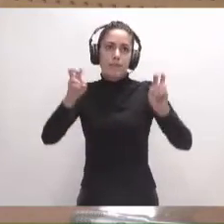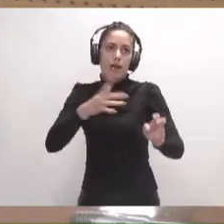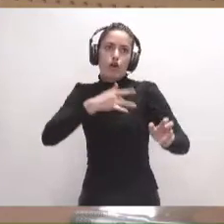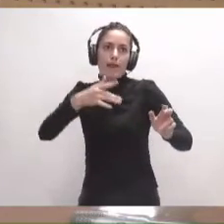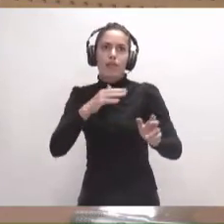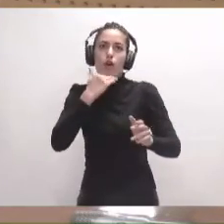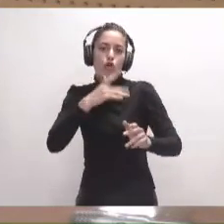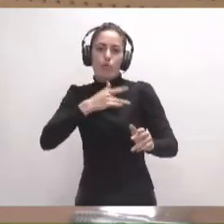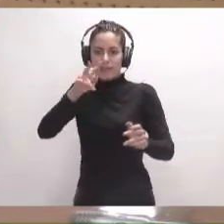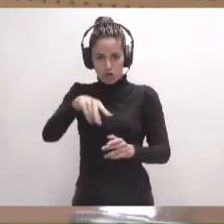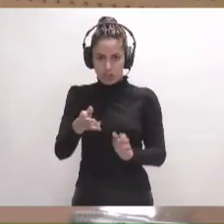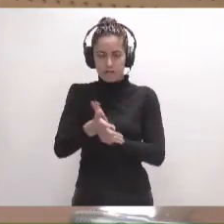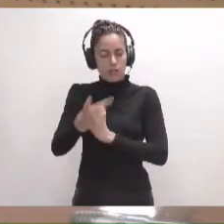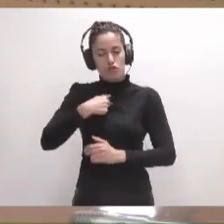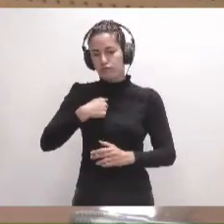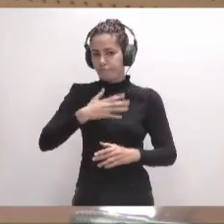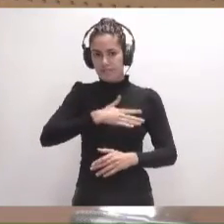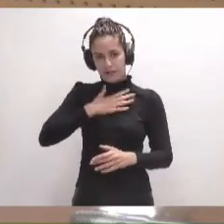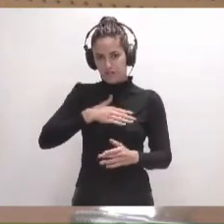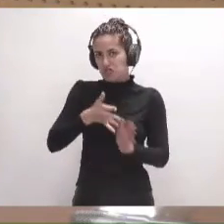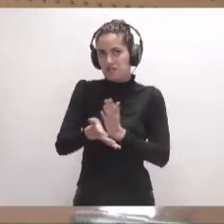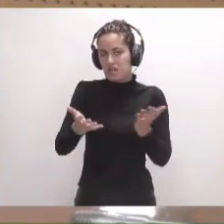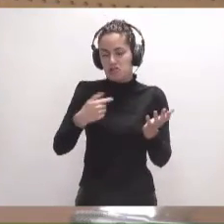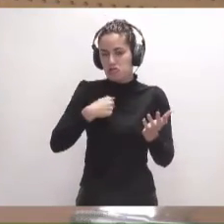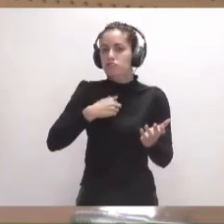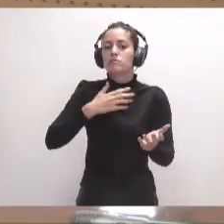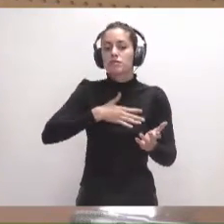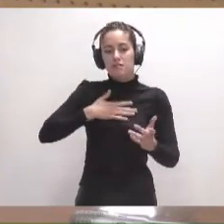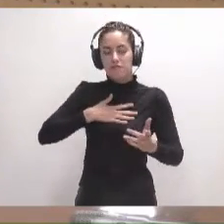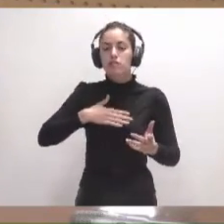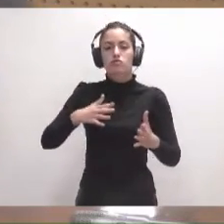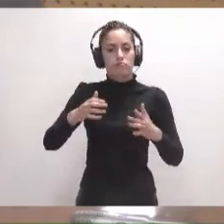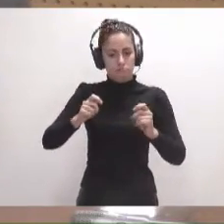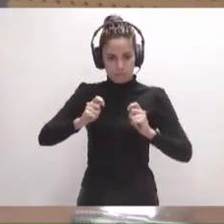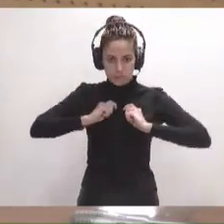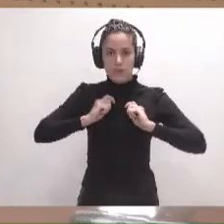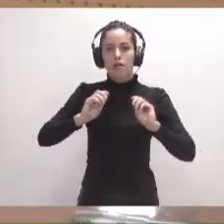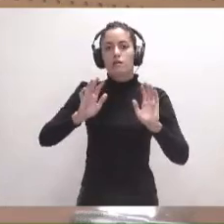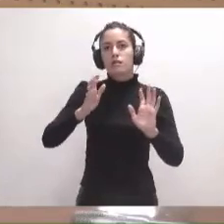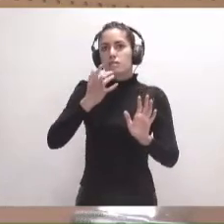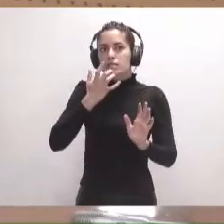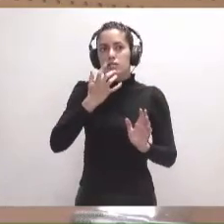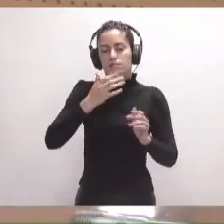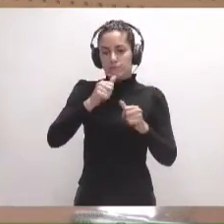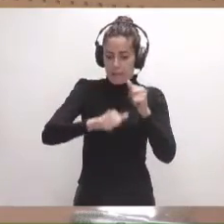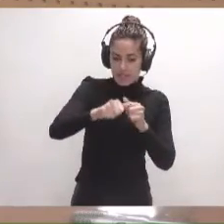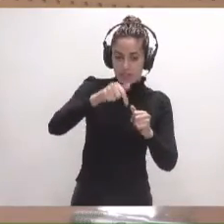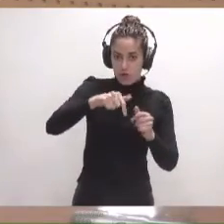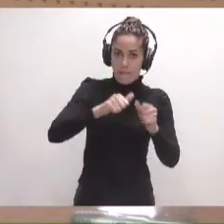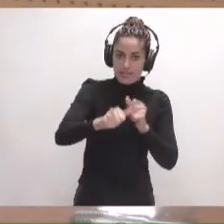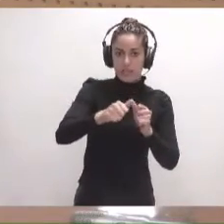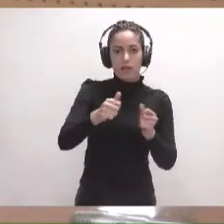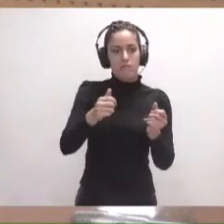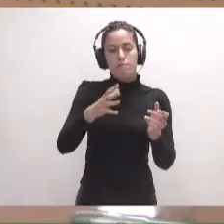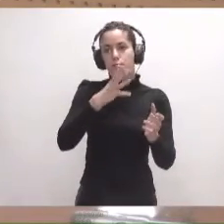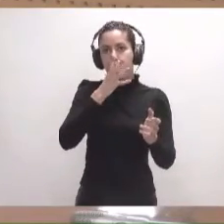no es un ente romántico, yo me doy por satisfecho. Me daría por satisfecho de que, a raíz de aquí, podamos tener